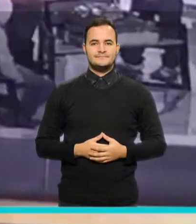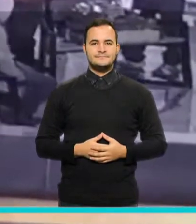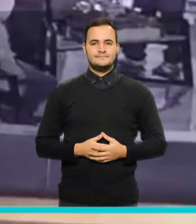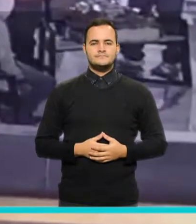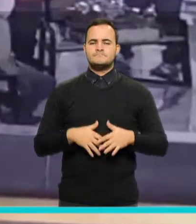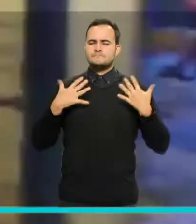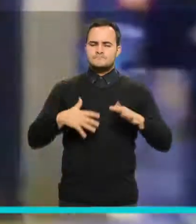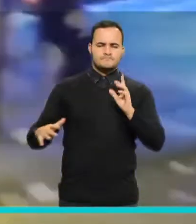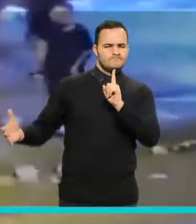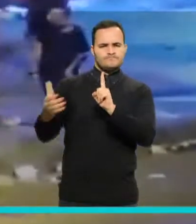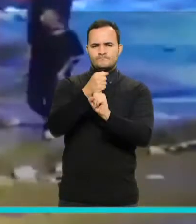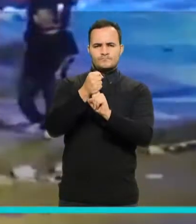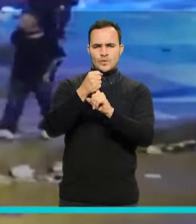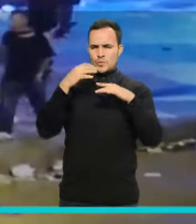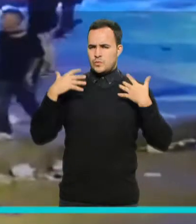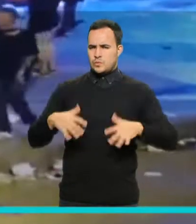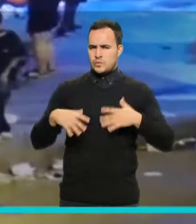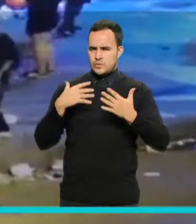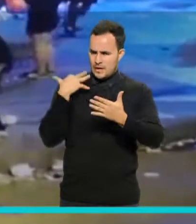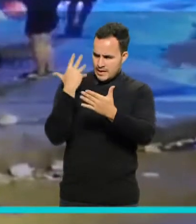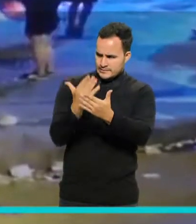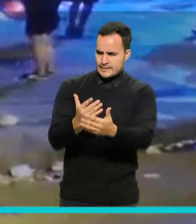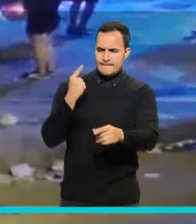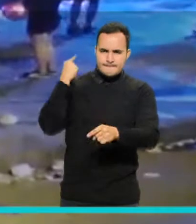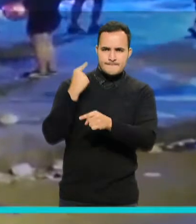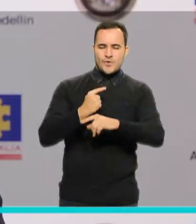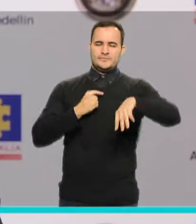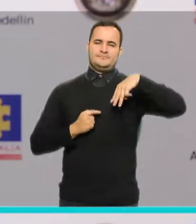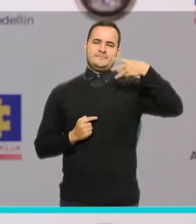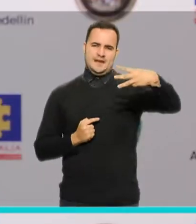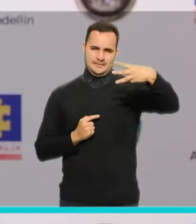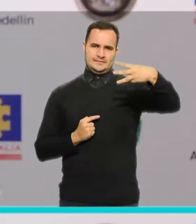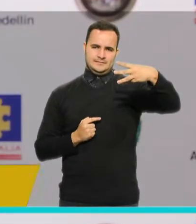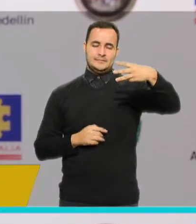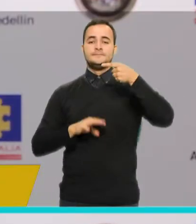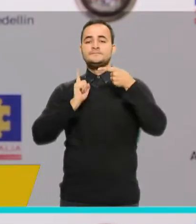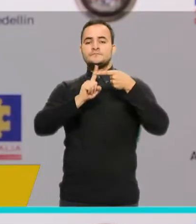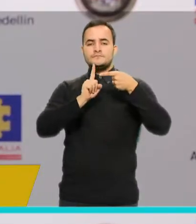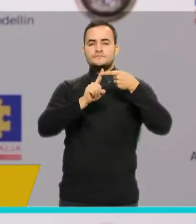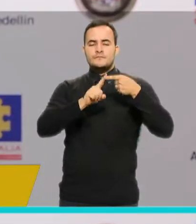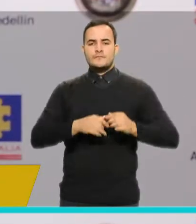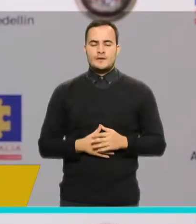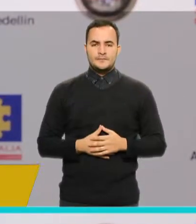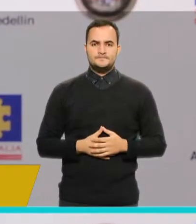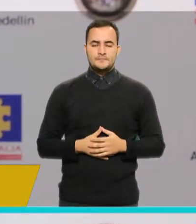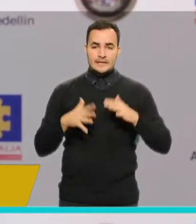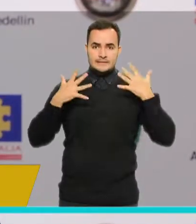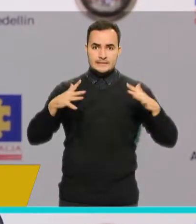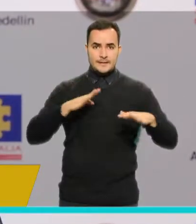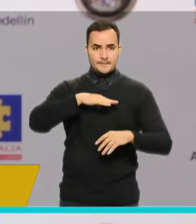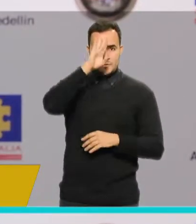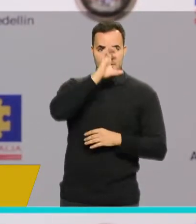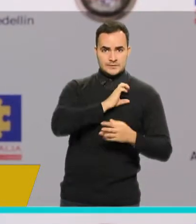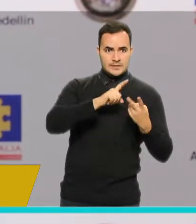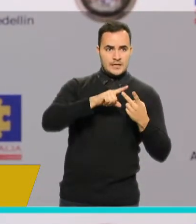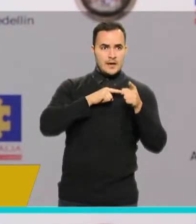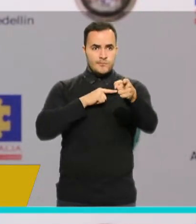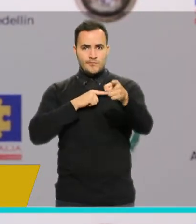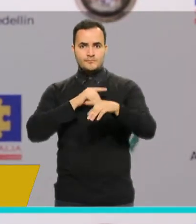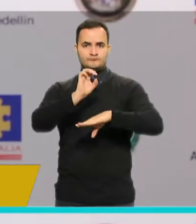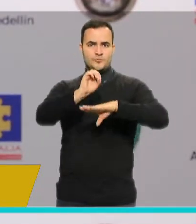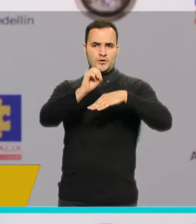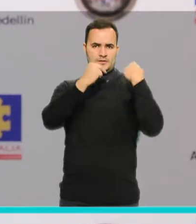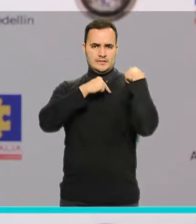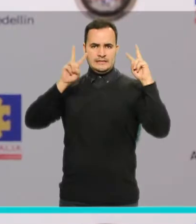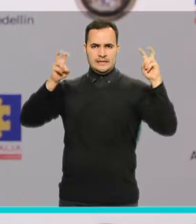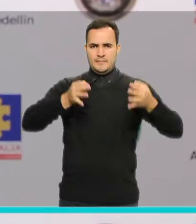Tres logros importantes que tenemos hasta el momento en este año. El primero es haber logrado articular la fuerza pública, los organismos de